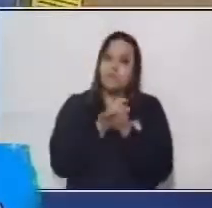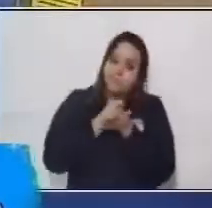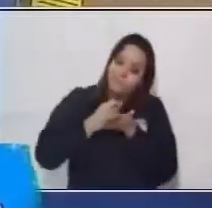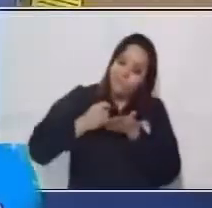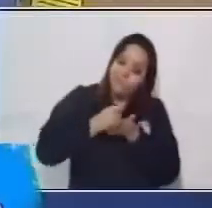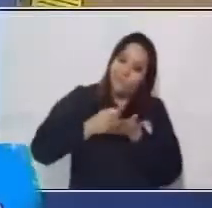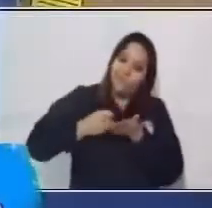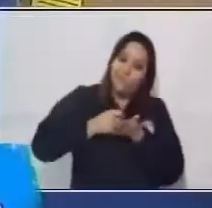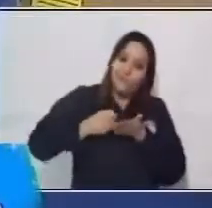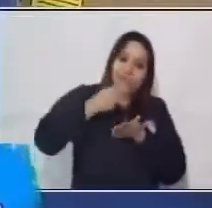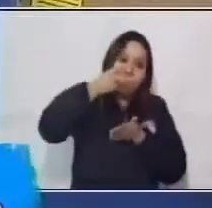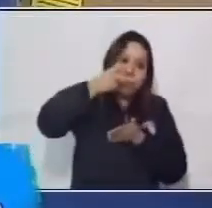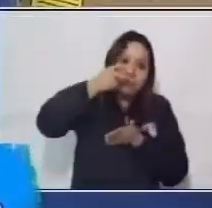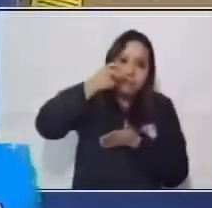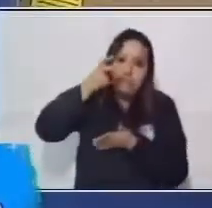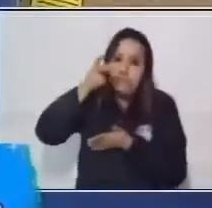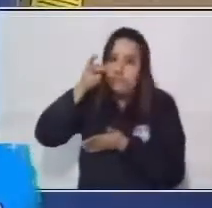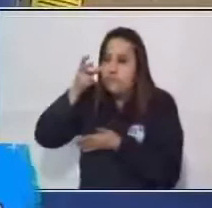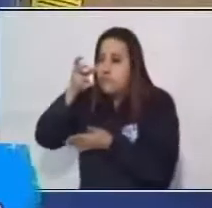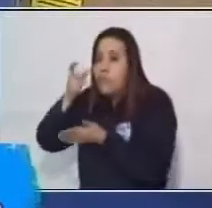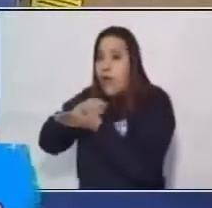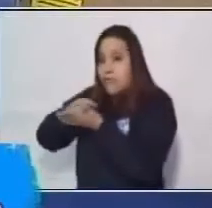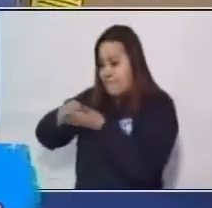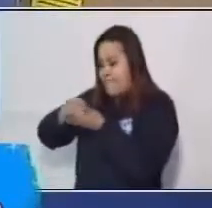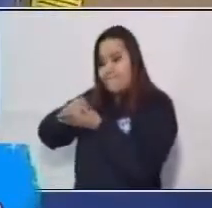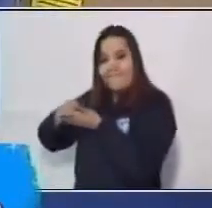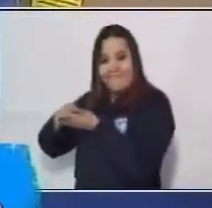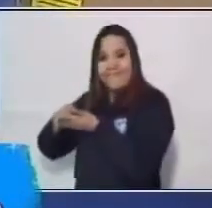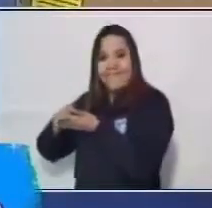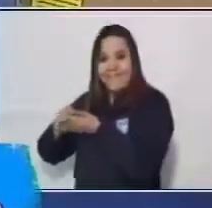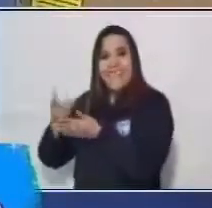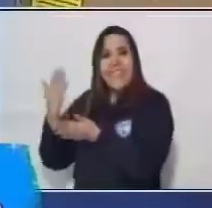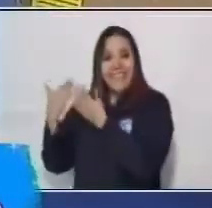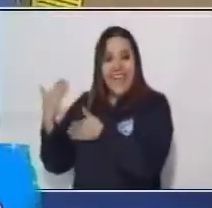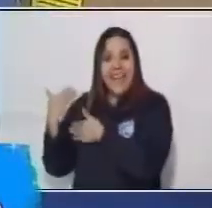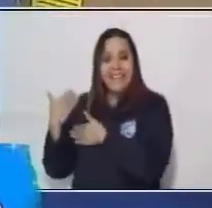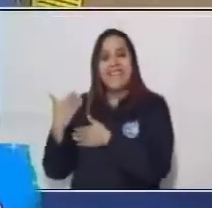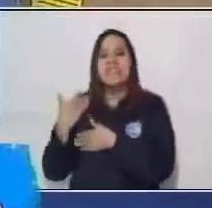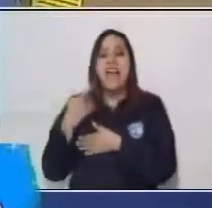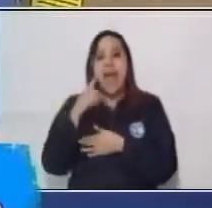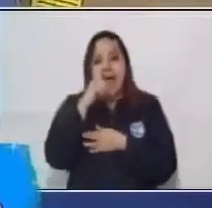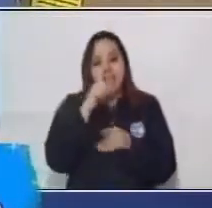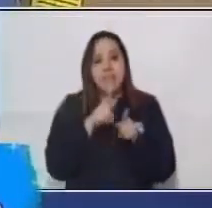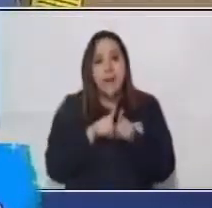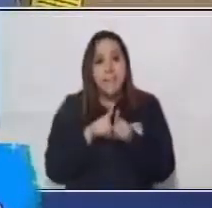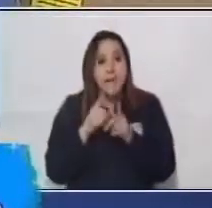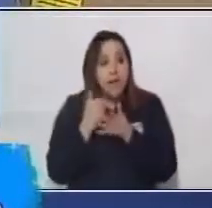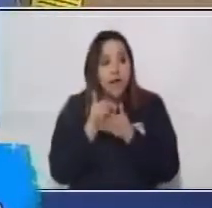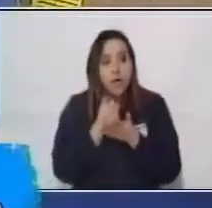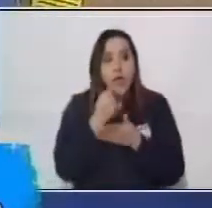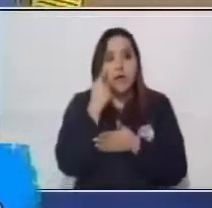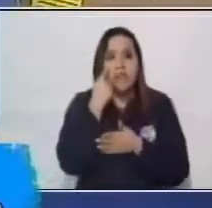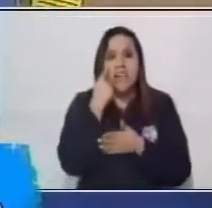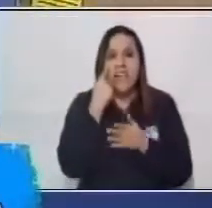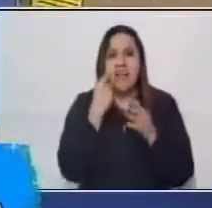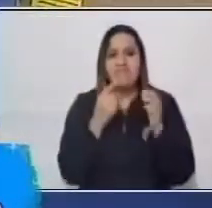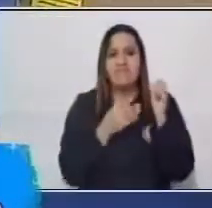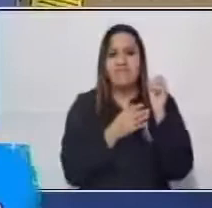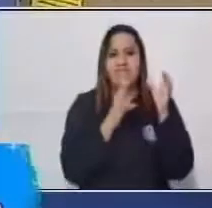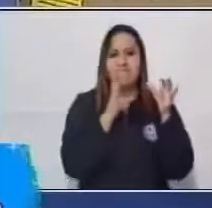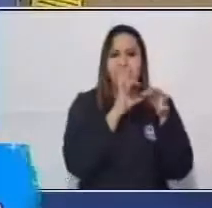también ayudaron a que la esclavitud que hubo en nuestros países fuera